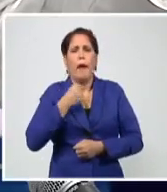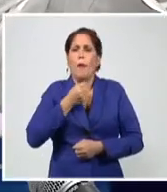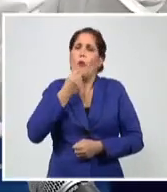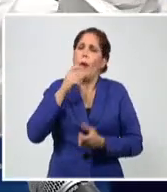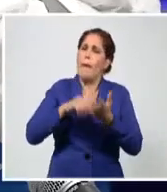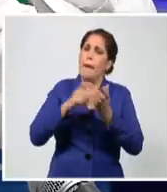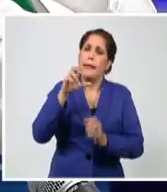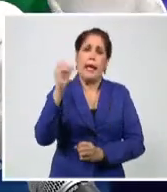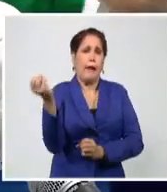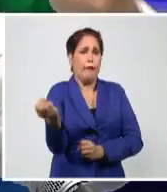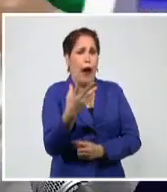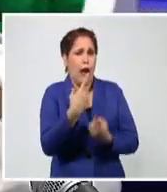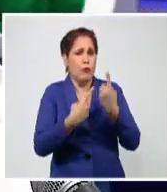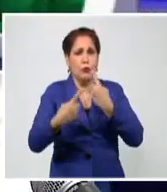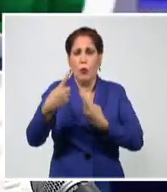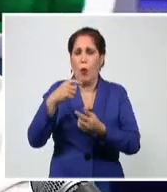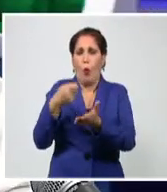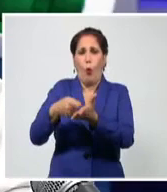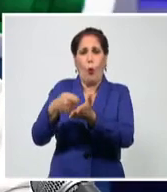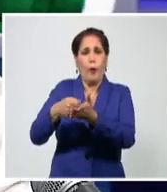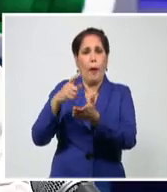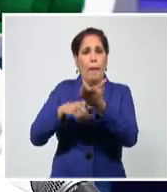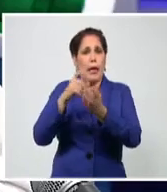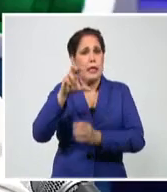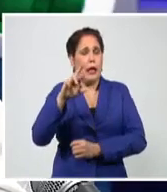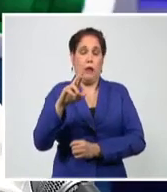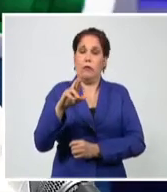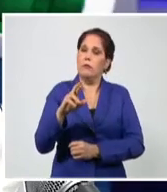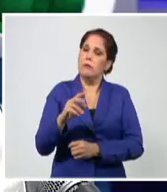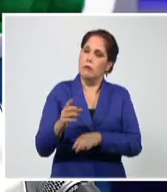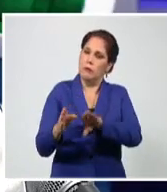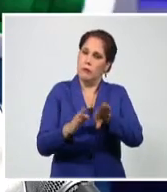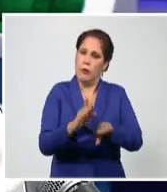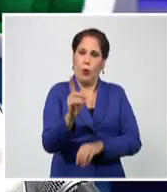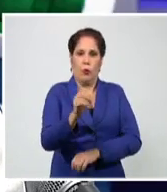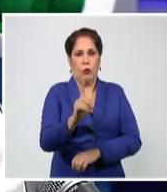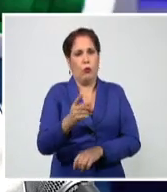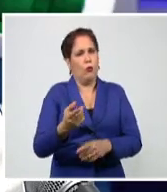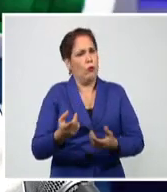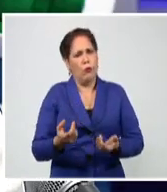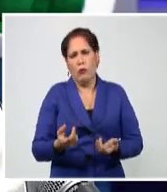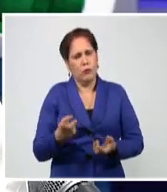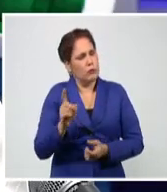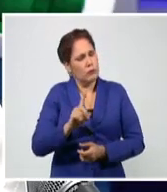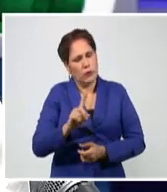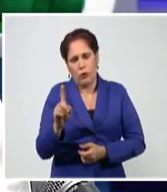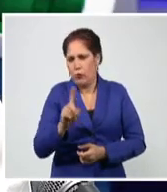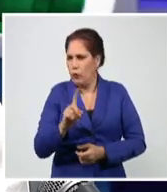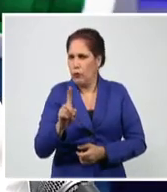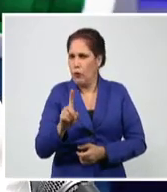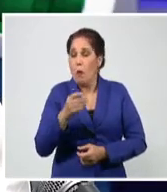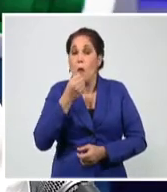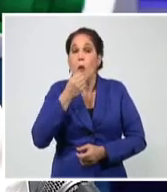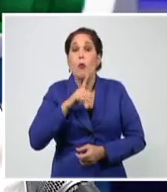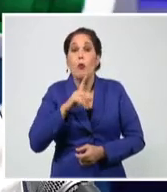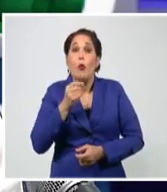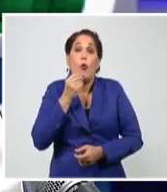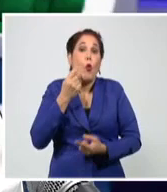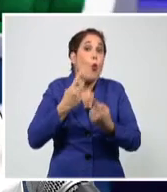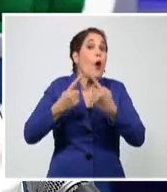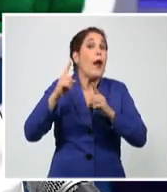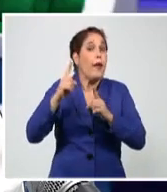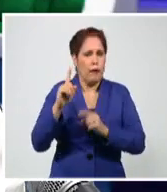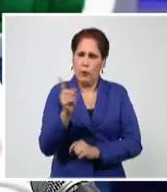PCR falso, que lo compraron, pero no, no, no, o sea, puede que eso ocurra, pero no